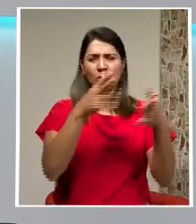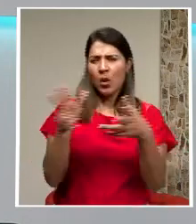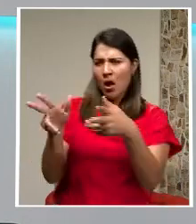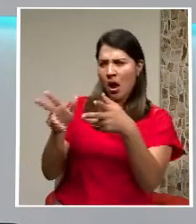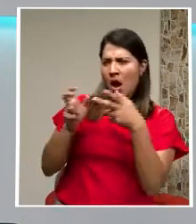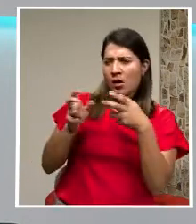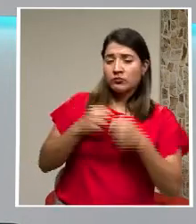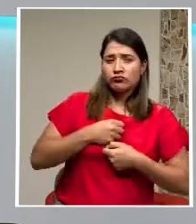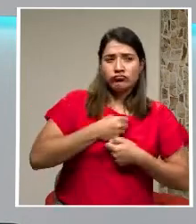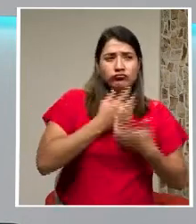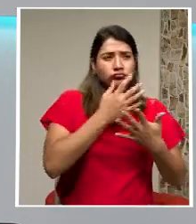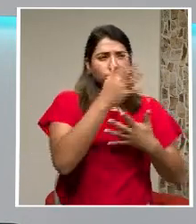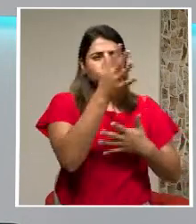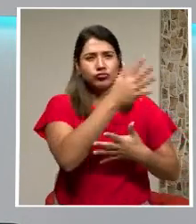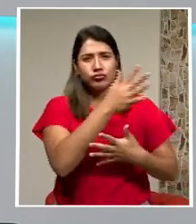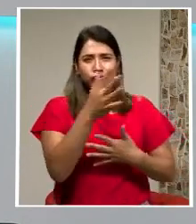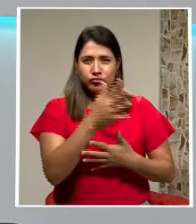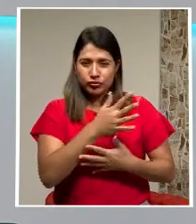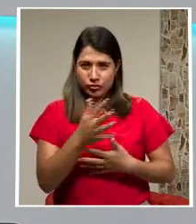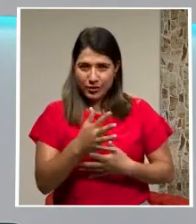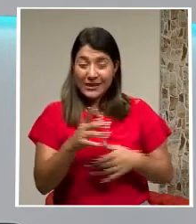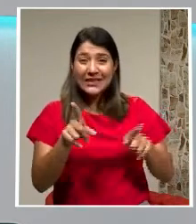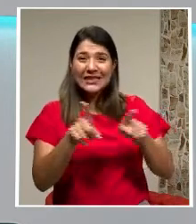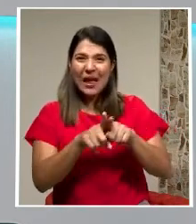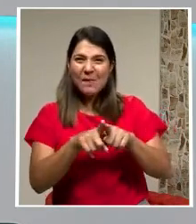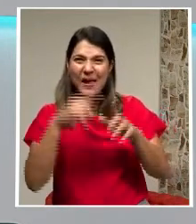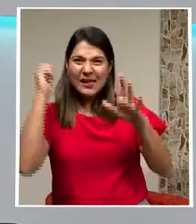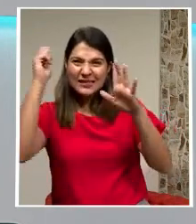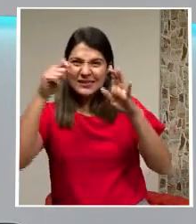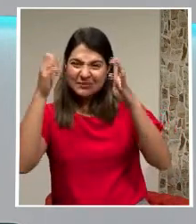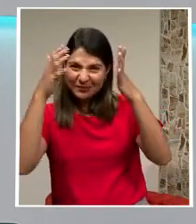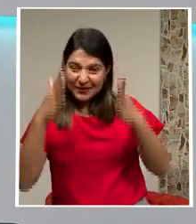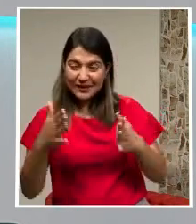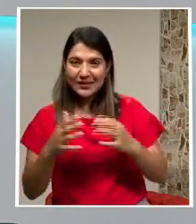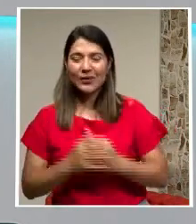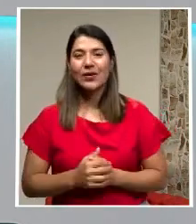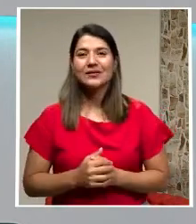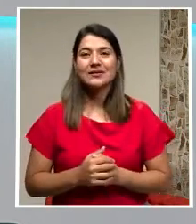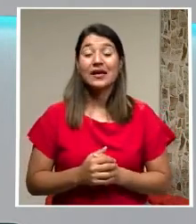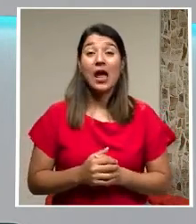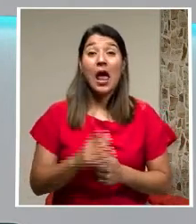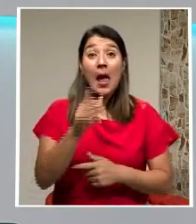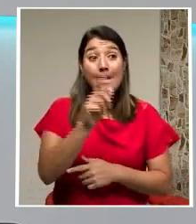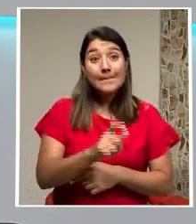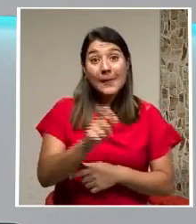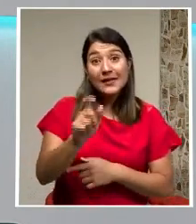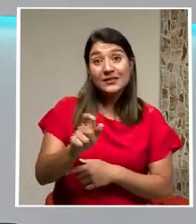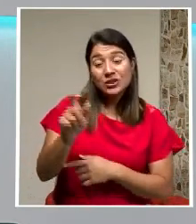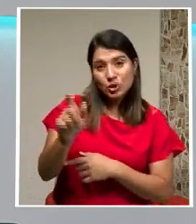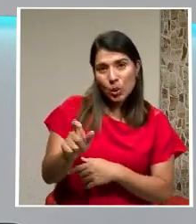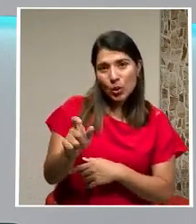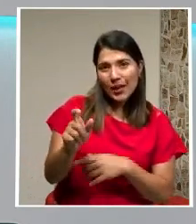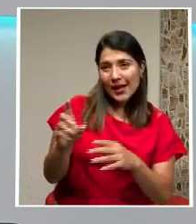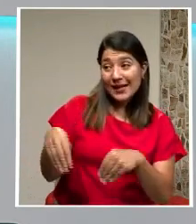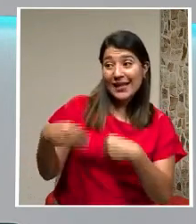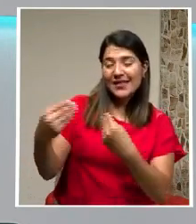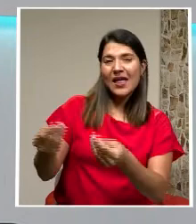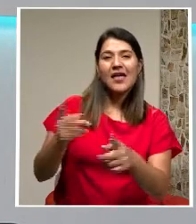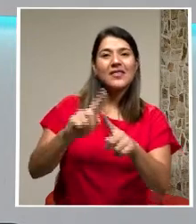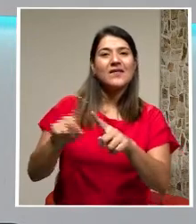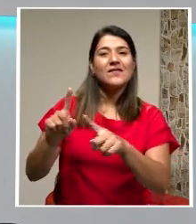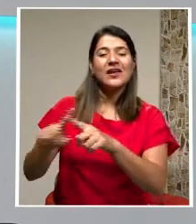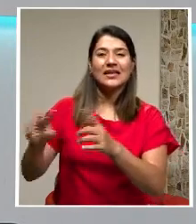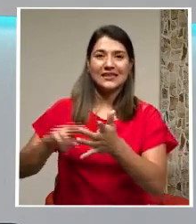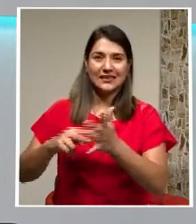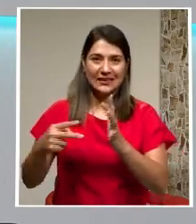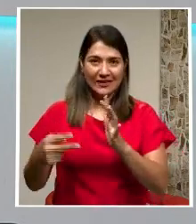Anunció Que el país Y aparecen Como los villanos En algunas personas Las personas Les dan Diferentes Significados Si